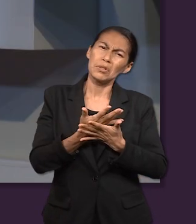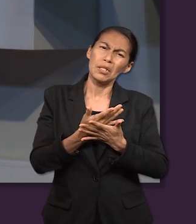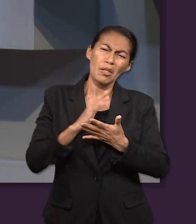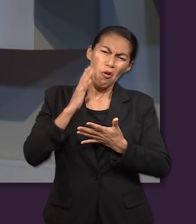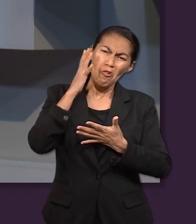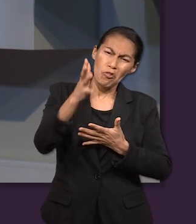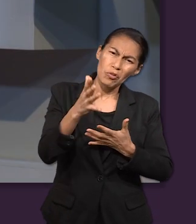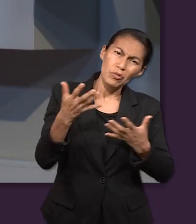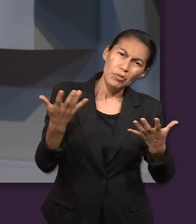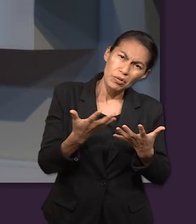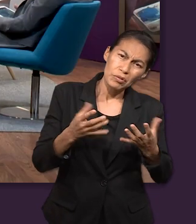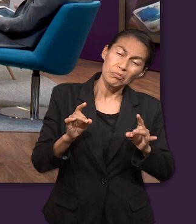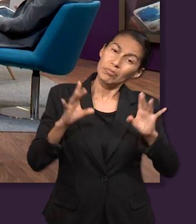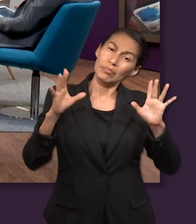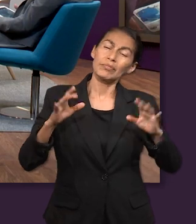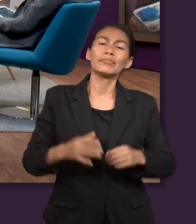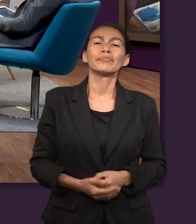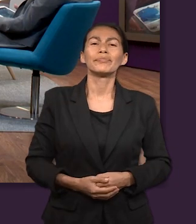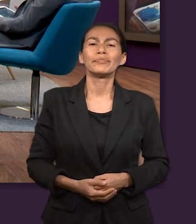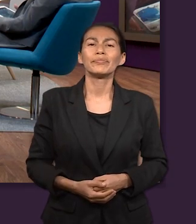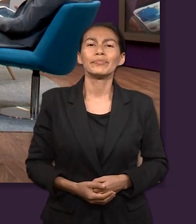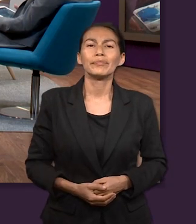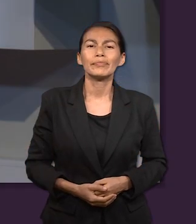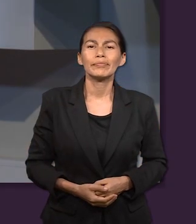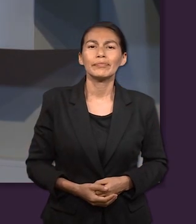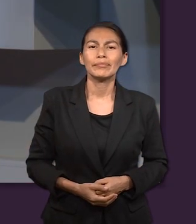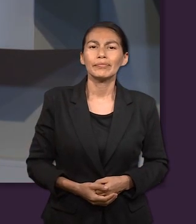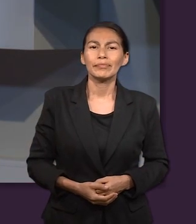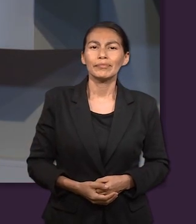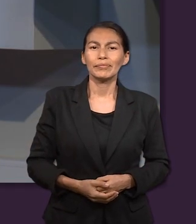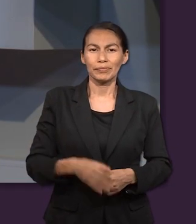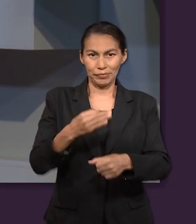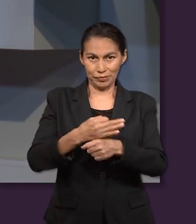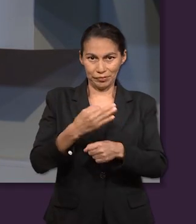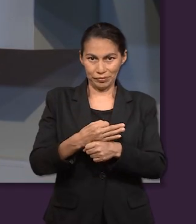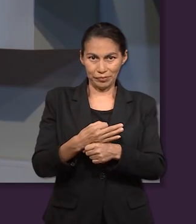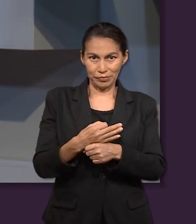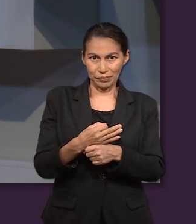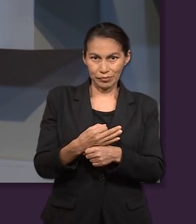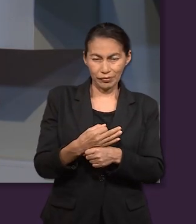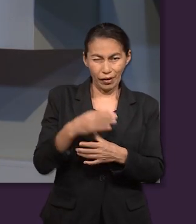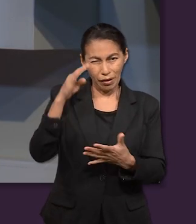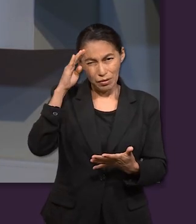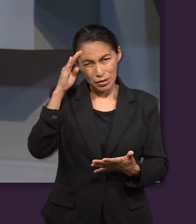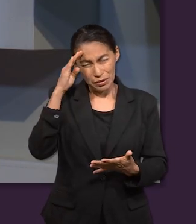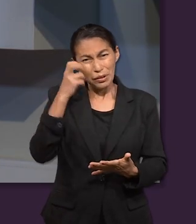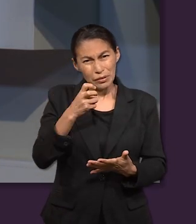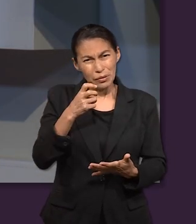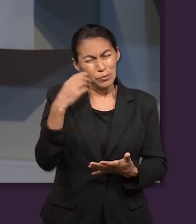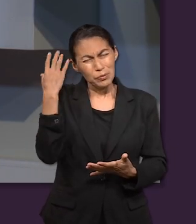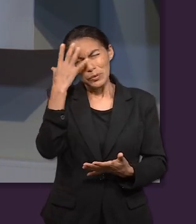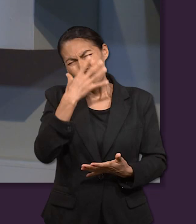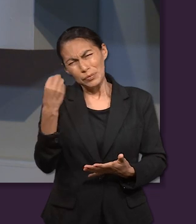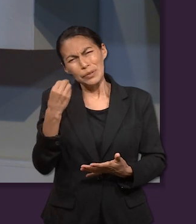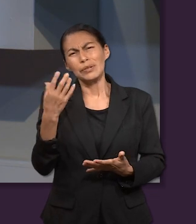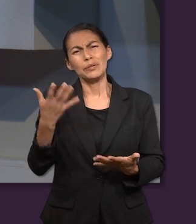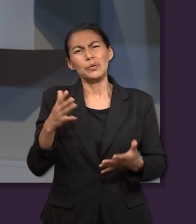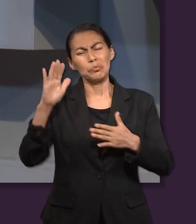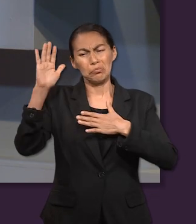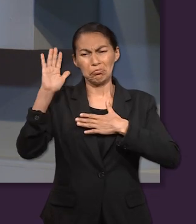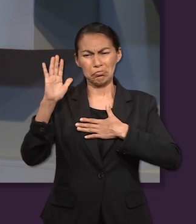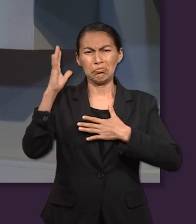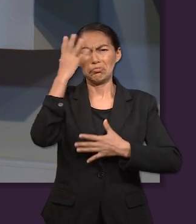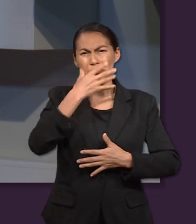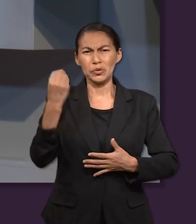lo que iba a pasar. Y trayéndolo a nuestro entorno, qué maravillosa promesa